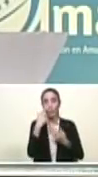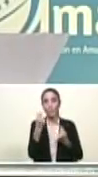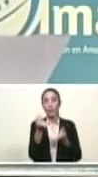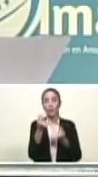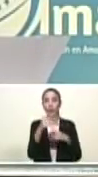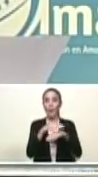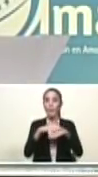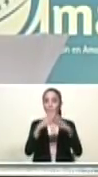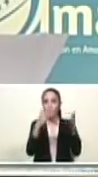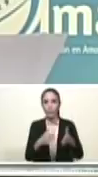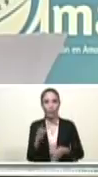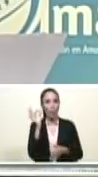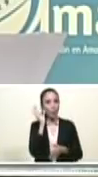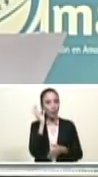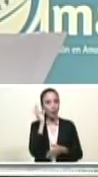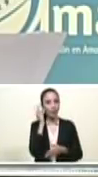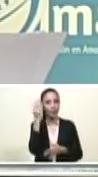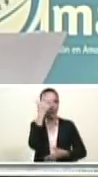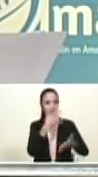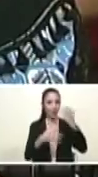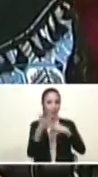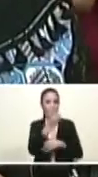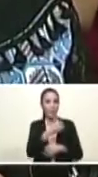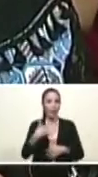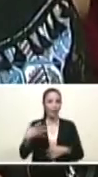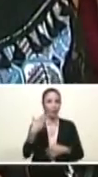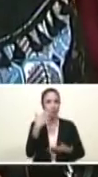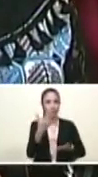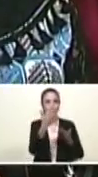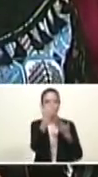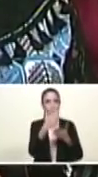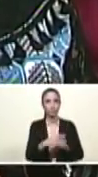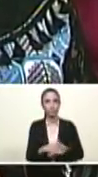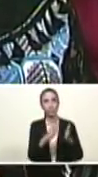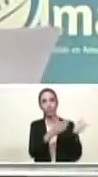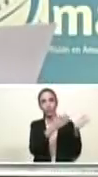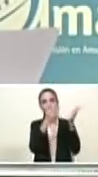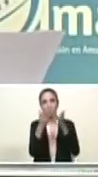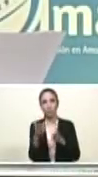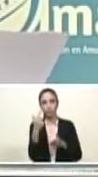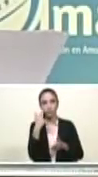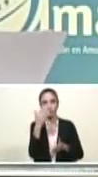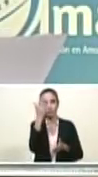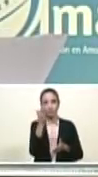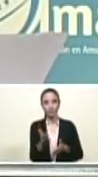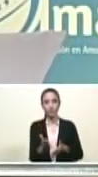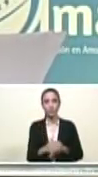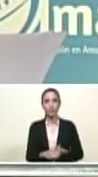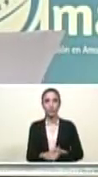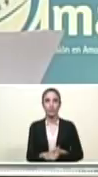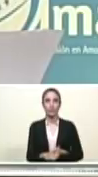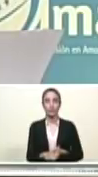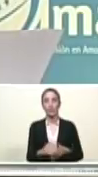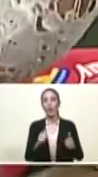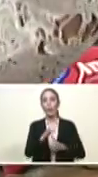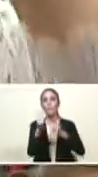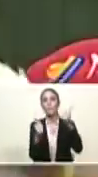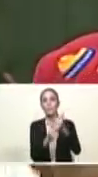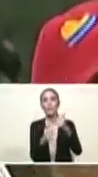movimiento Somos Venezuela Gobierno. Compañera, compañera Asia Villegas, me dicen que está por ahí, viceministra.